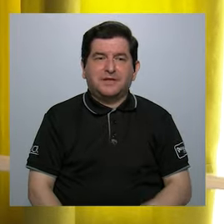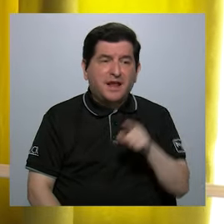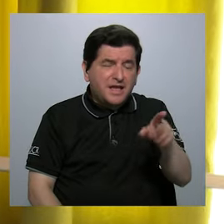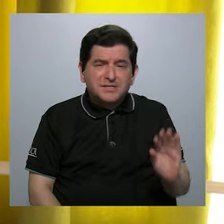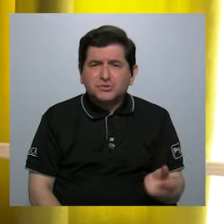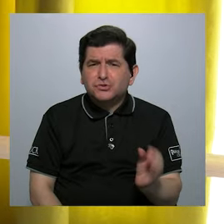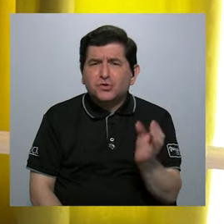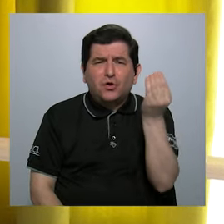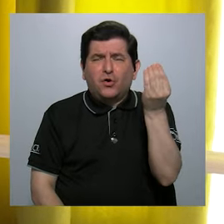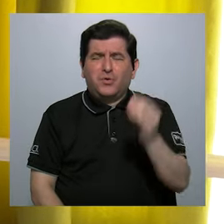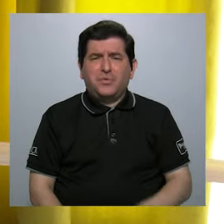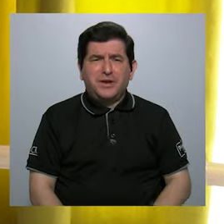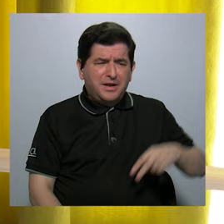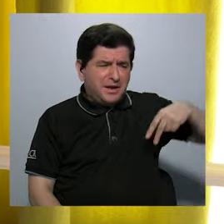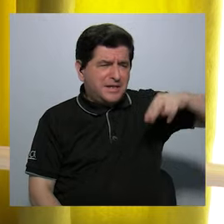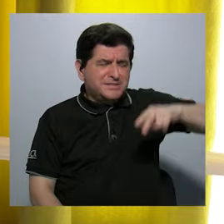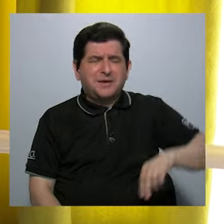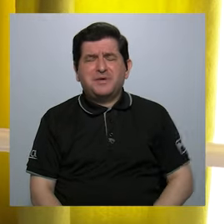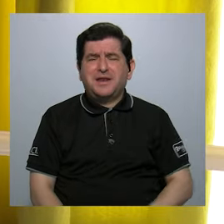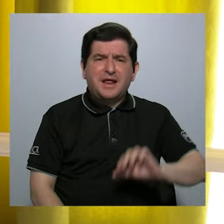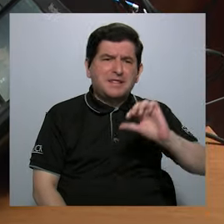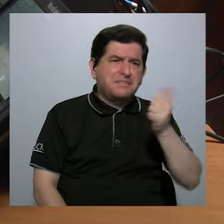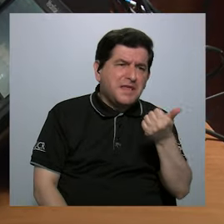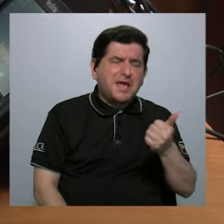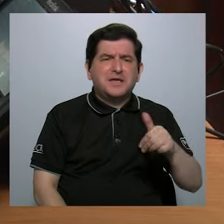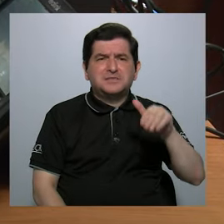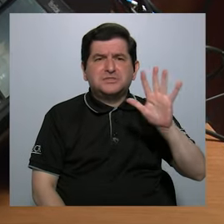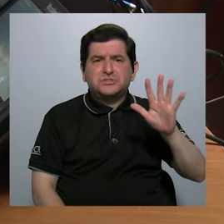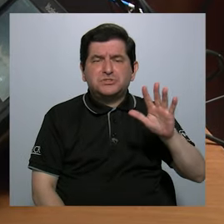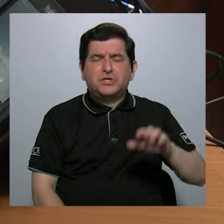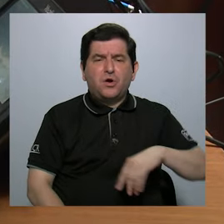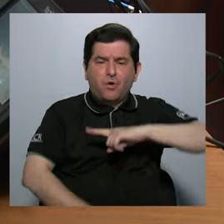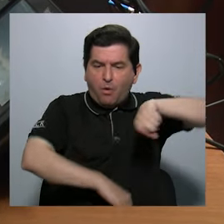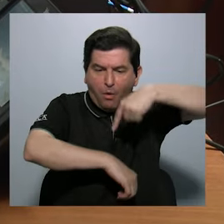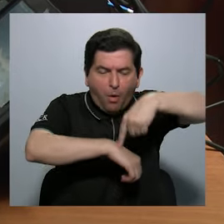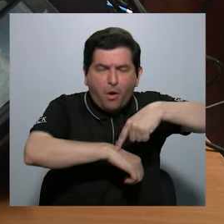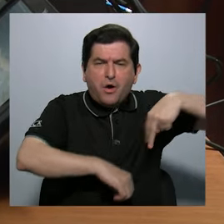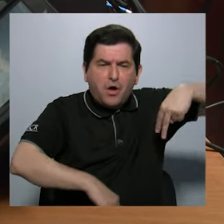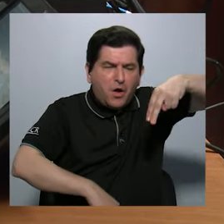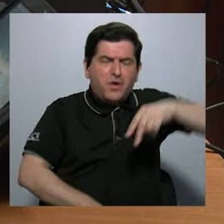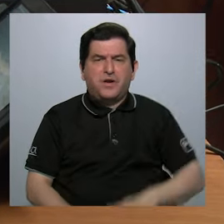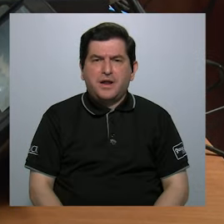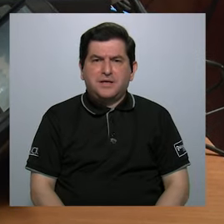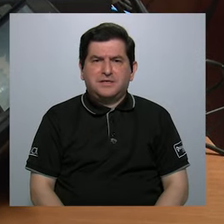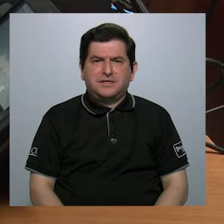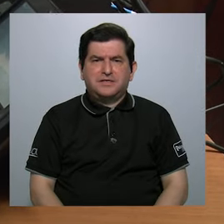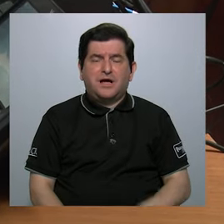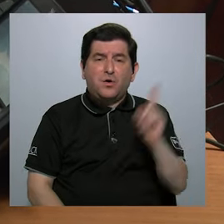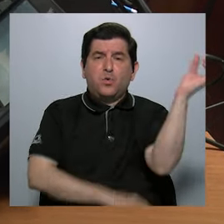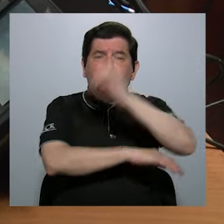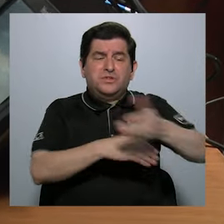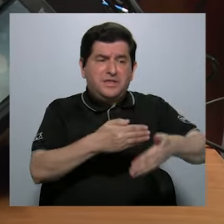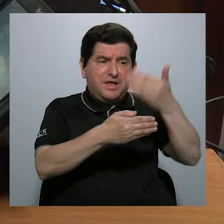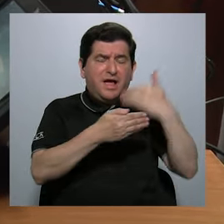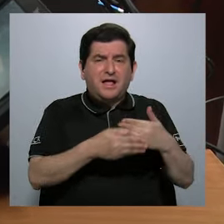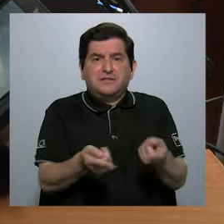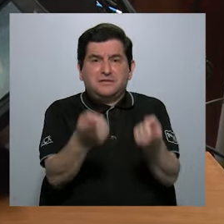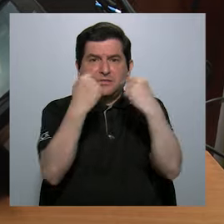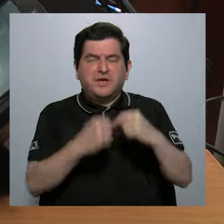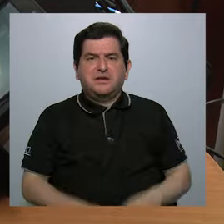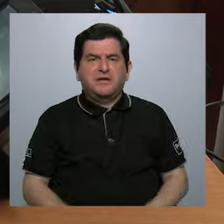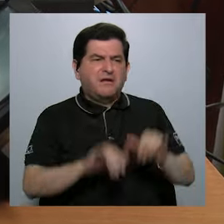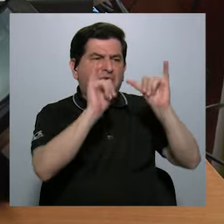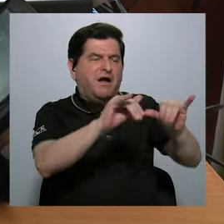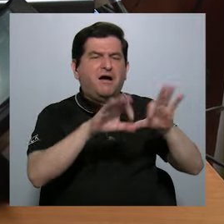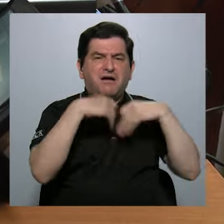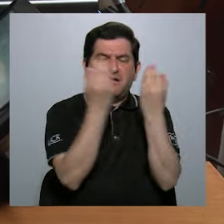horas, 6 horas, se vienen un día antes, dejan a sus familias, como comentaba ahora la profe Mónica, tal vez no tienen saldo,